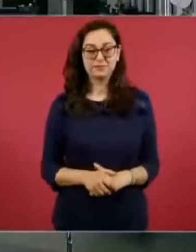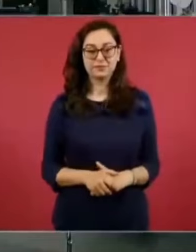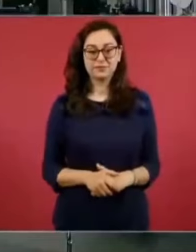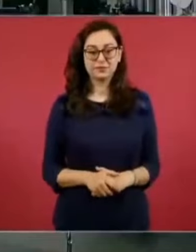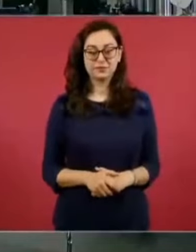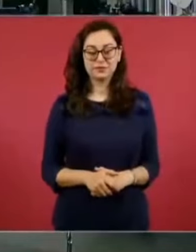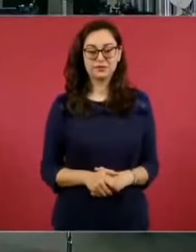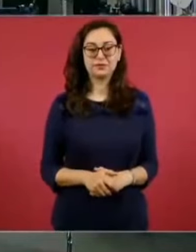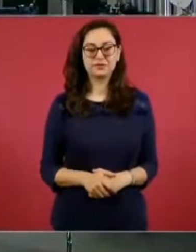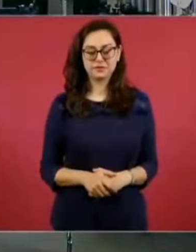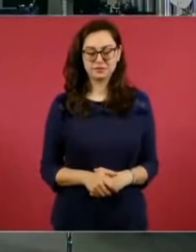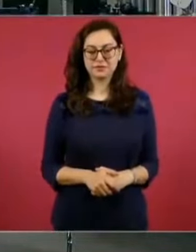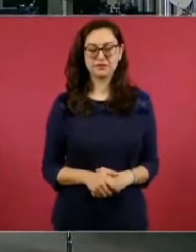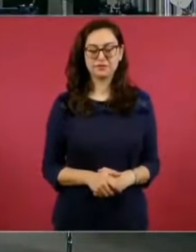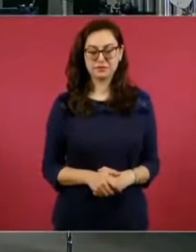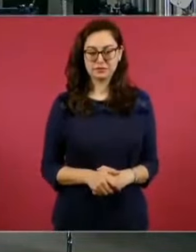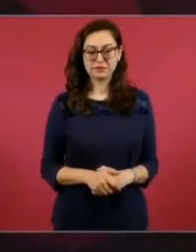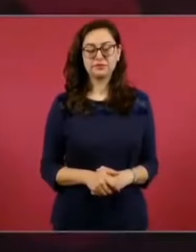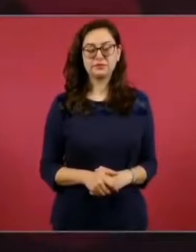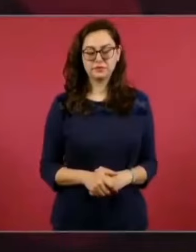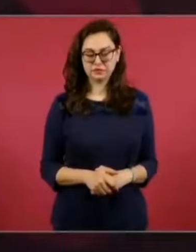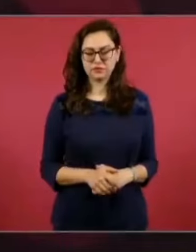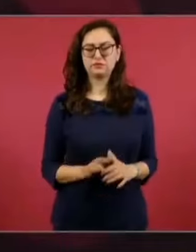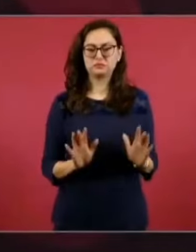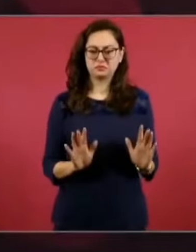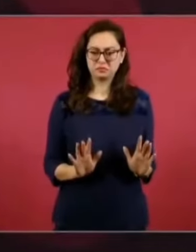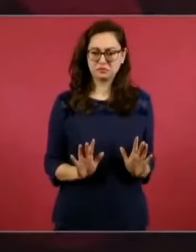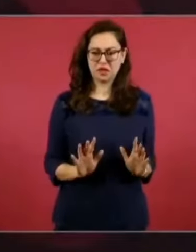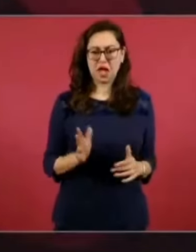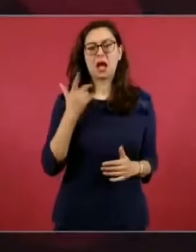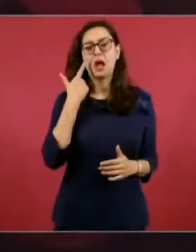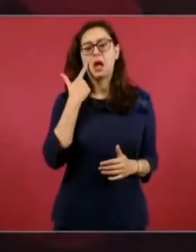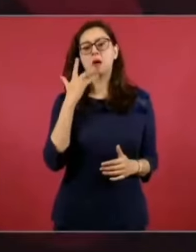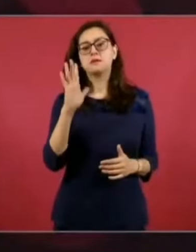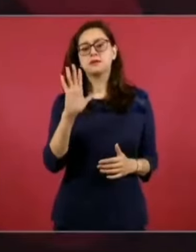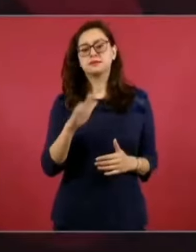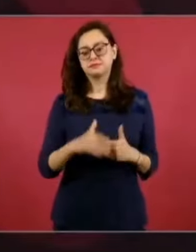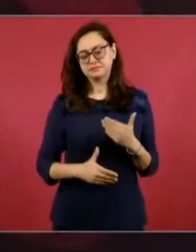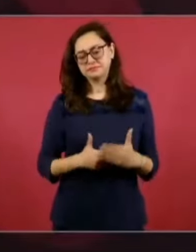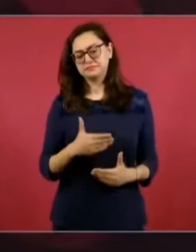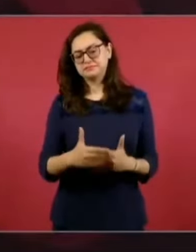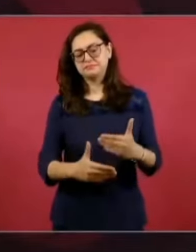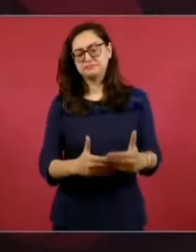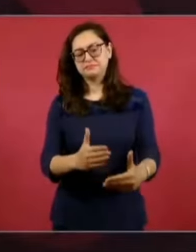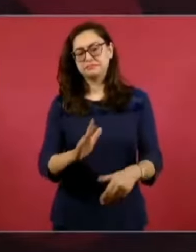Sí, si nos alcanza el tiempo lo vamos a hacer,